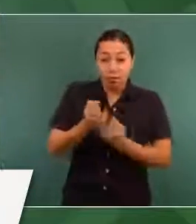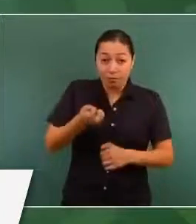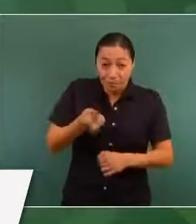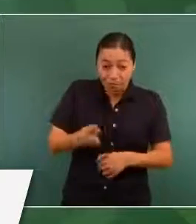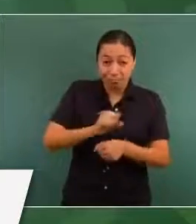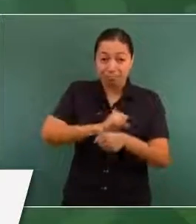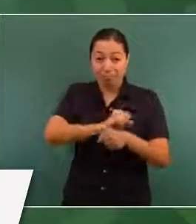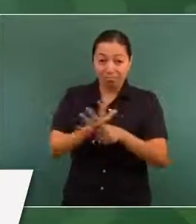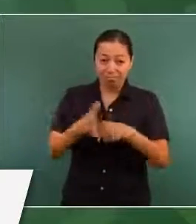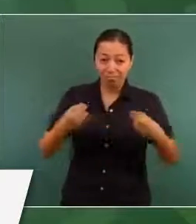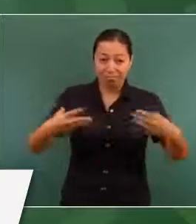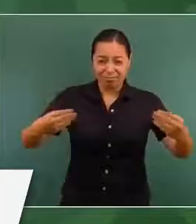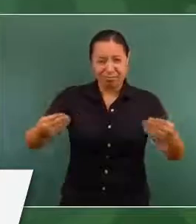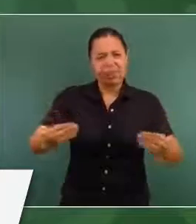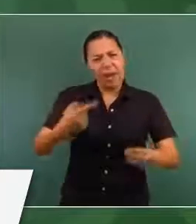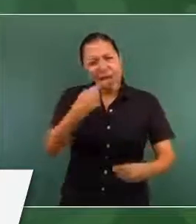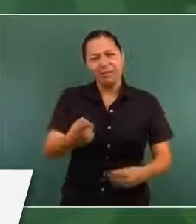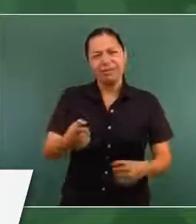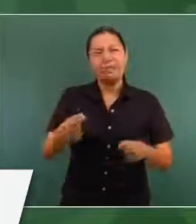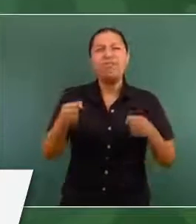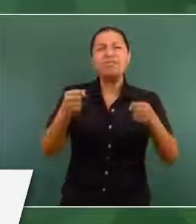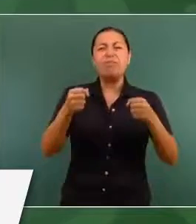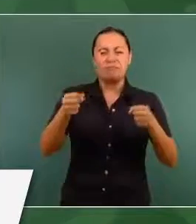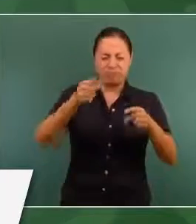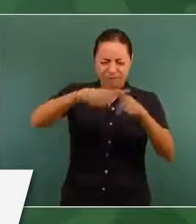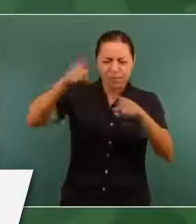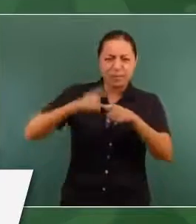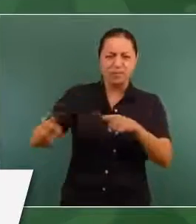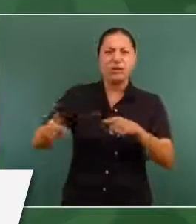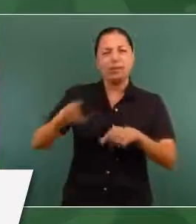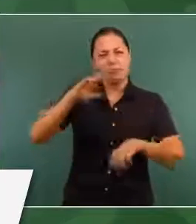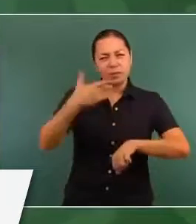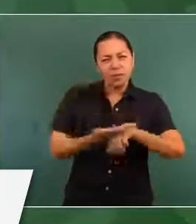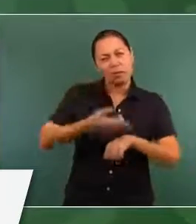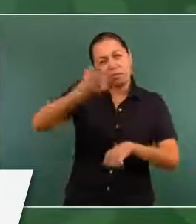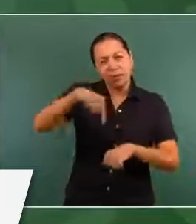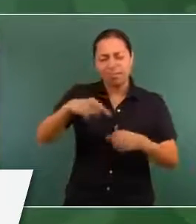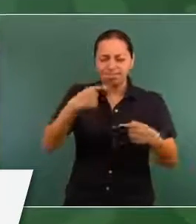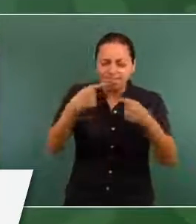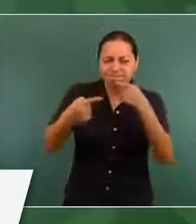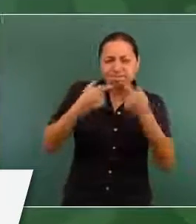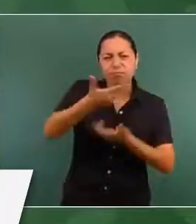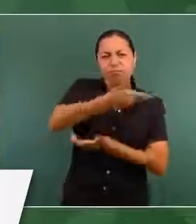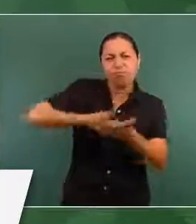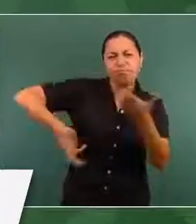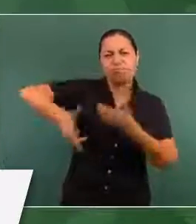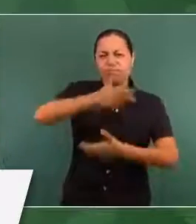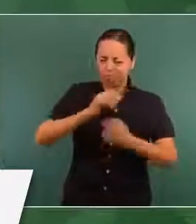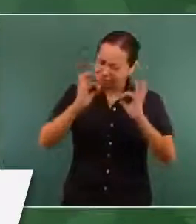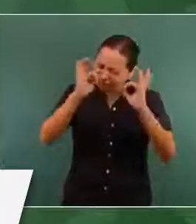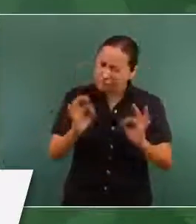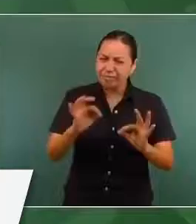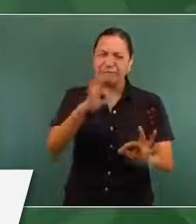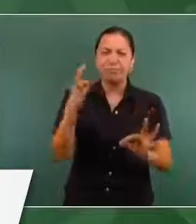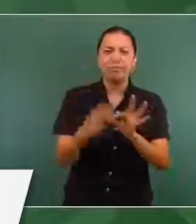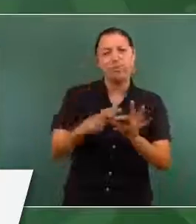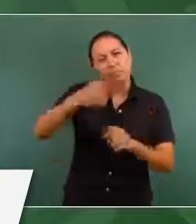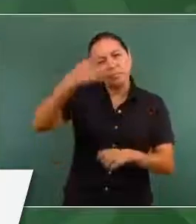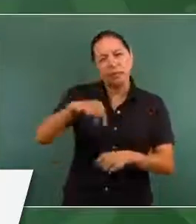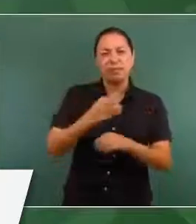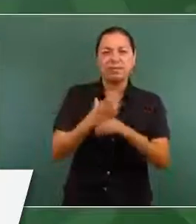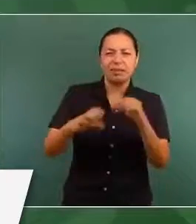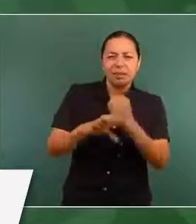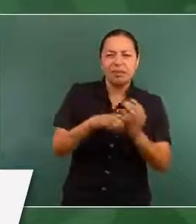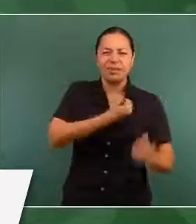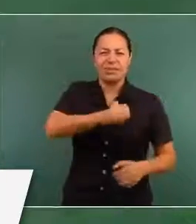responsabilidad, organización y disciplina para acatar los protocolos sanitarios, que nos ha